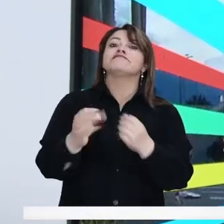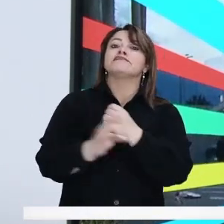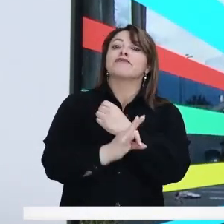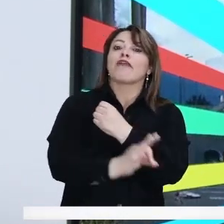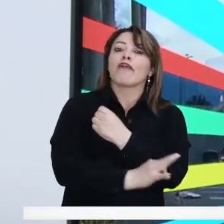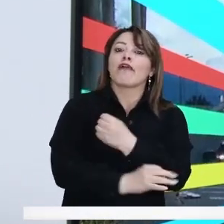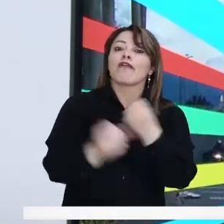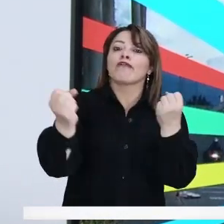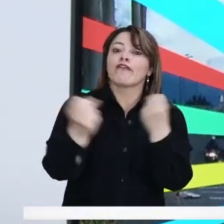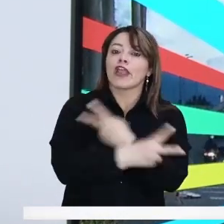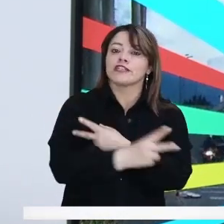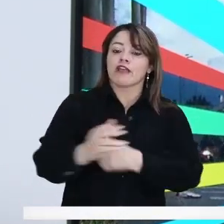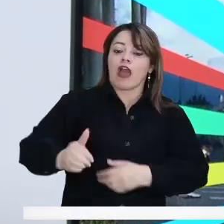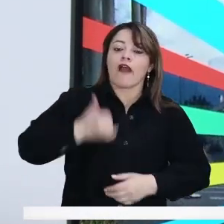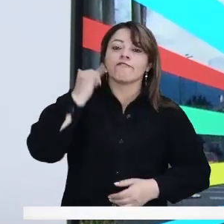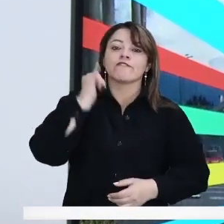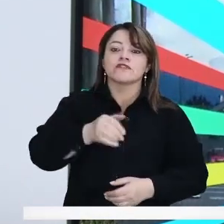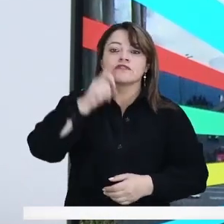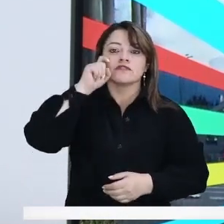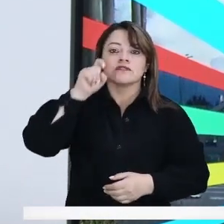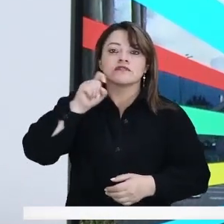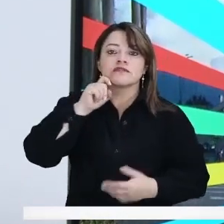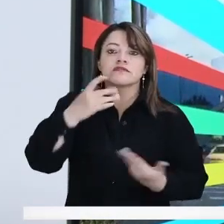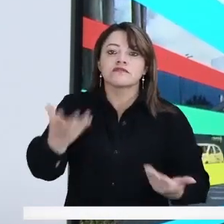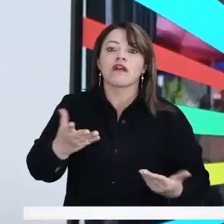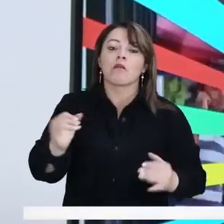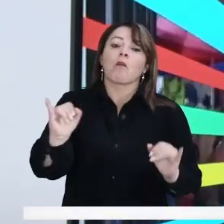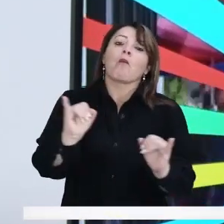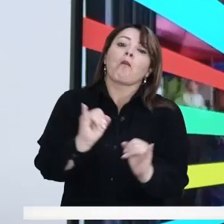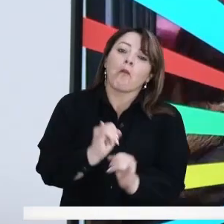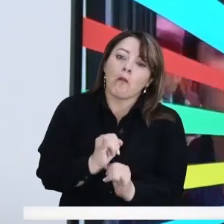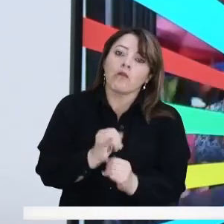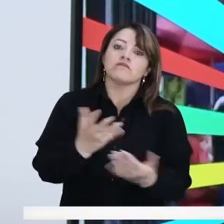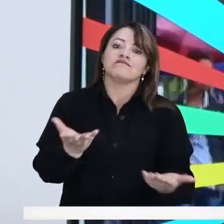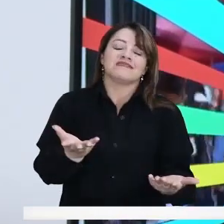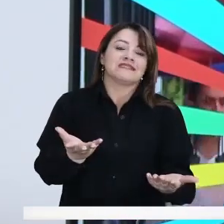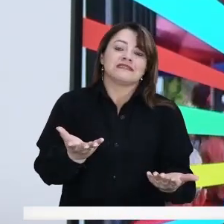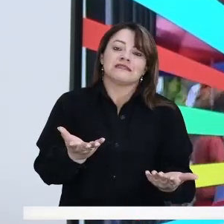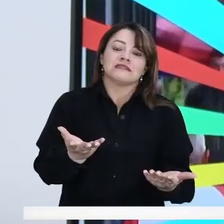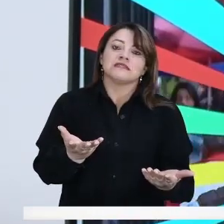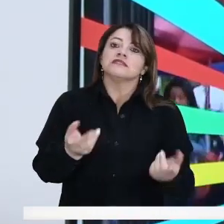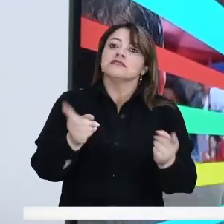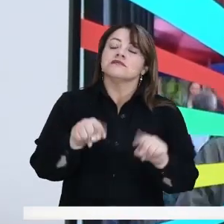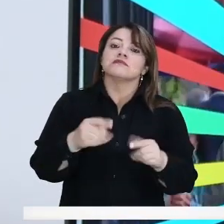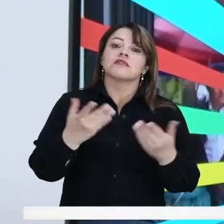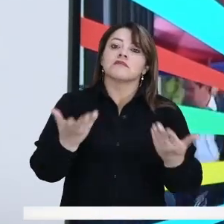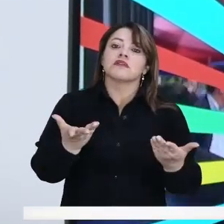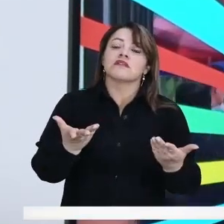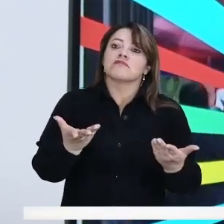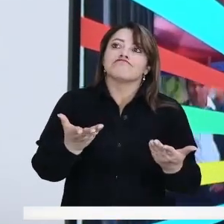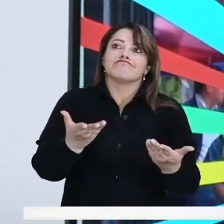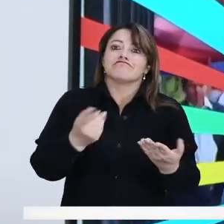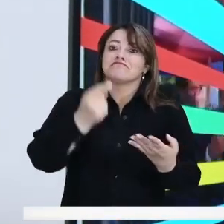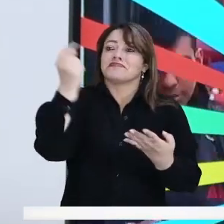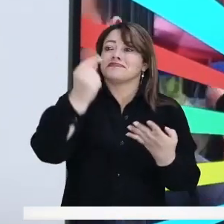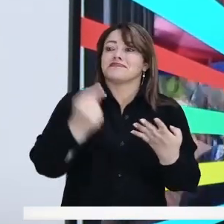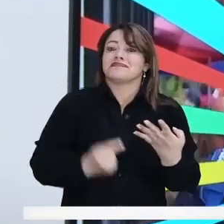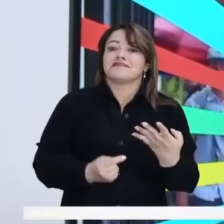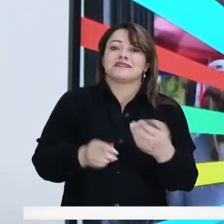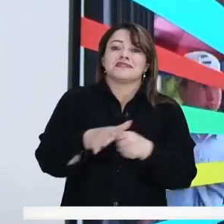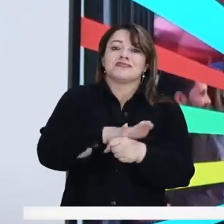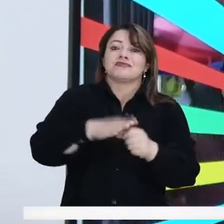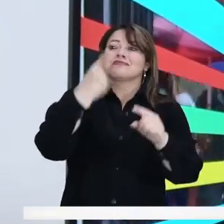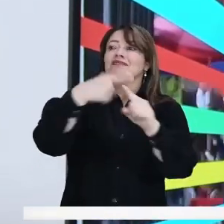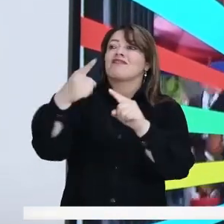hay maltrato psicológico, hay abuso sexual, hay desnutrición, hay muchas